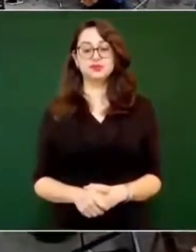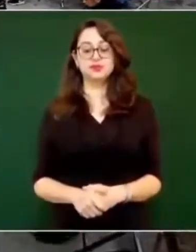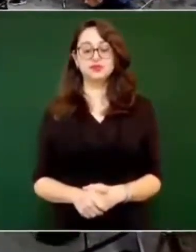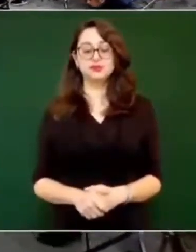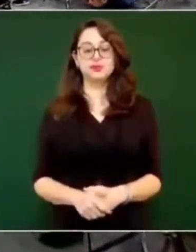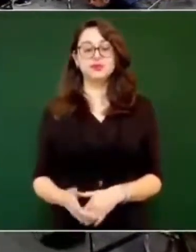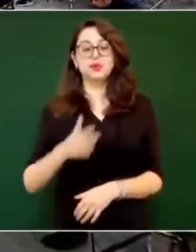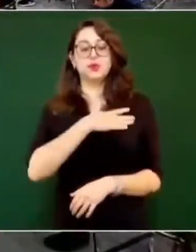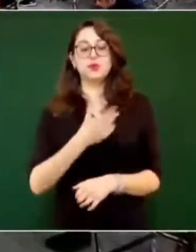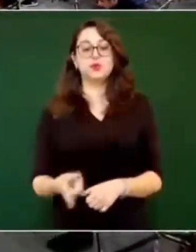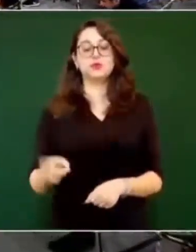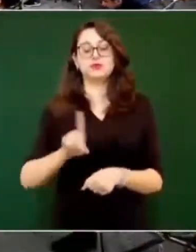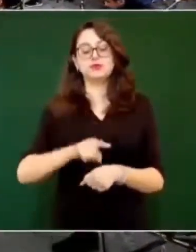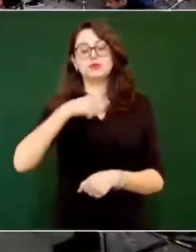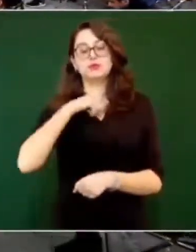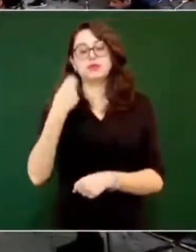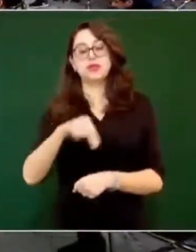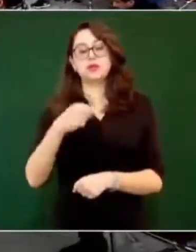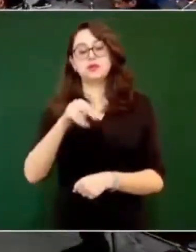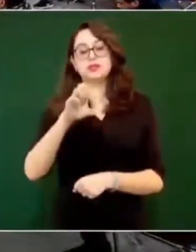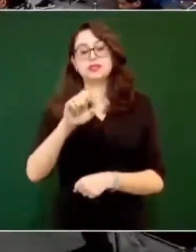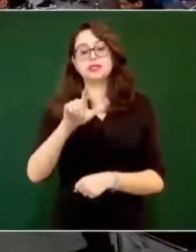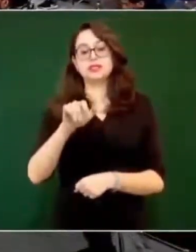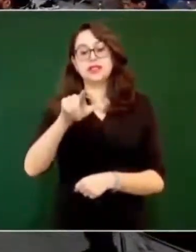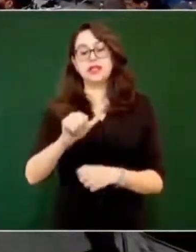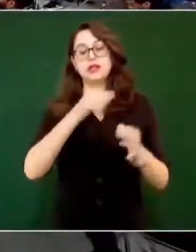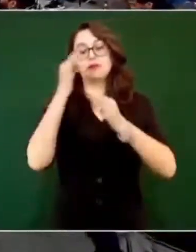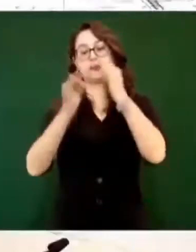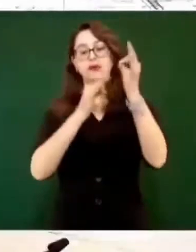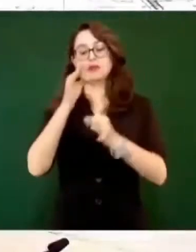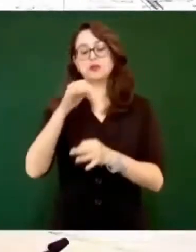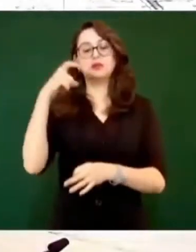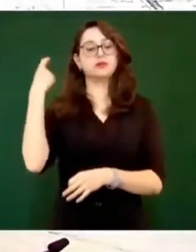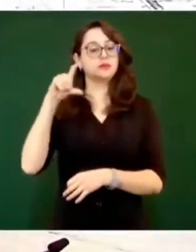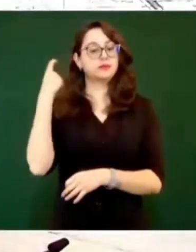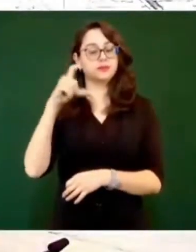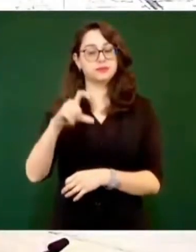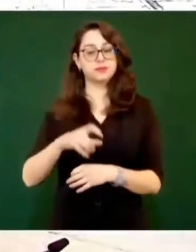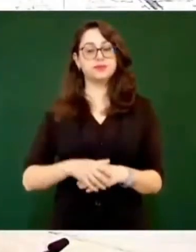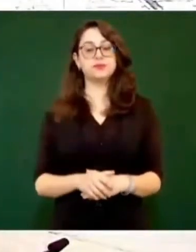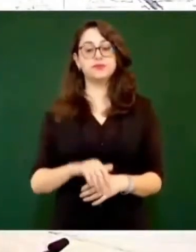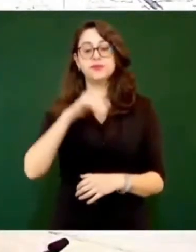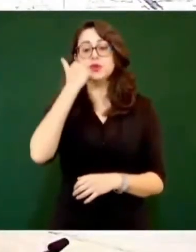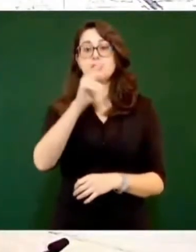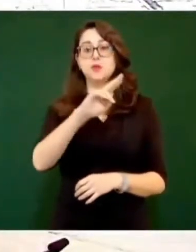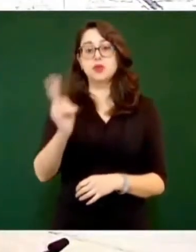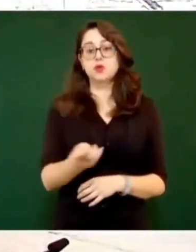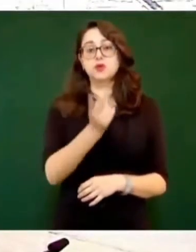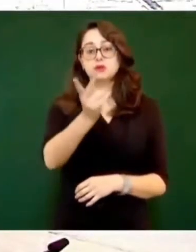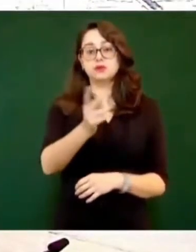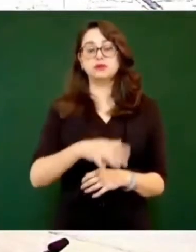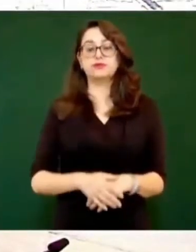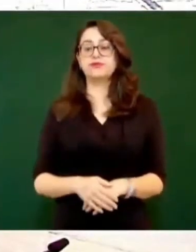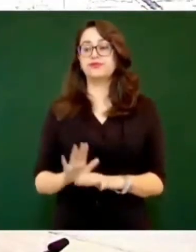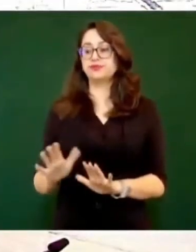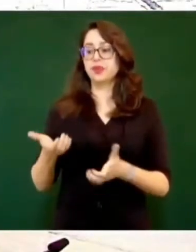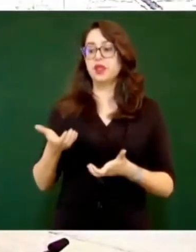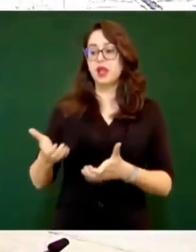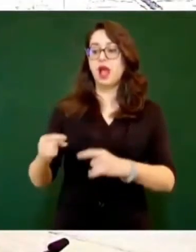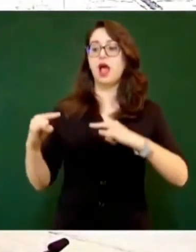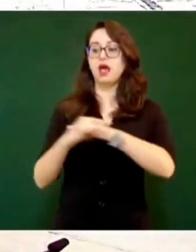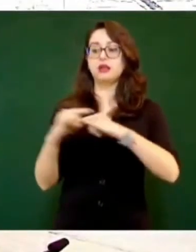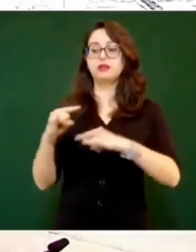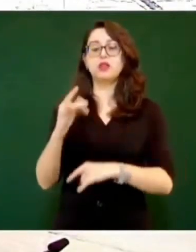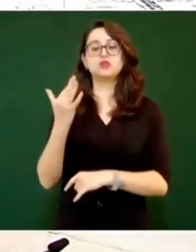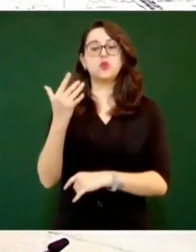Buenos días, Cecilia Conde del diario de Querétaro. Preguntarle, Presidente, si hay algún plan para la carretera 57, la